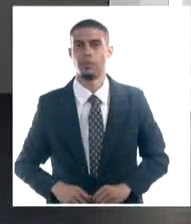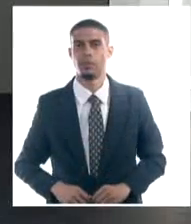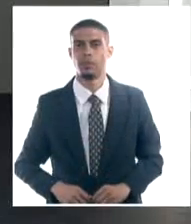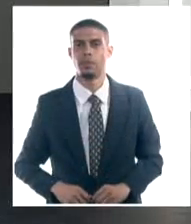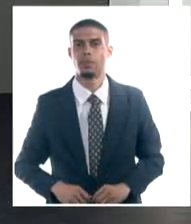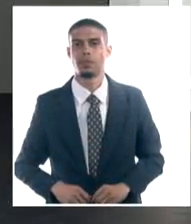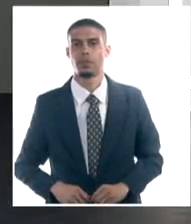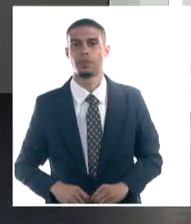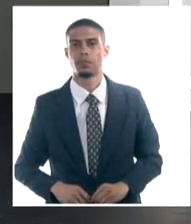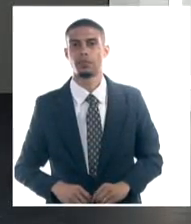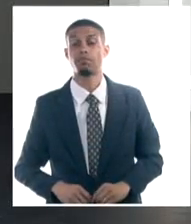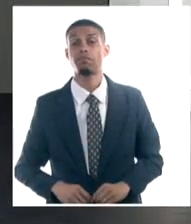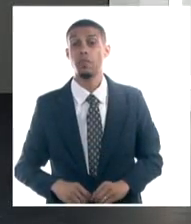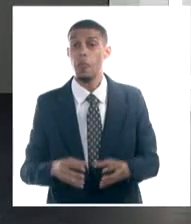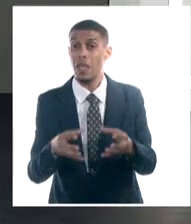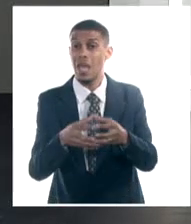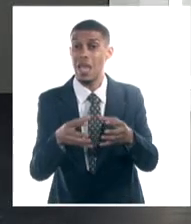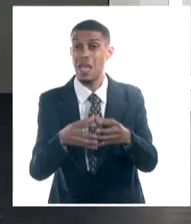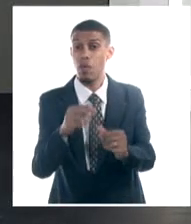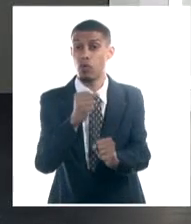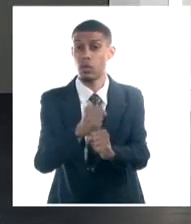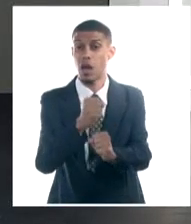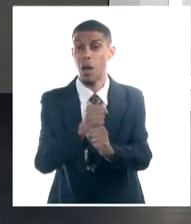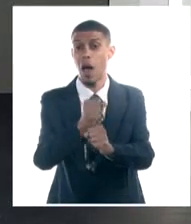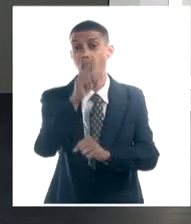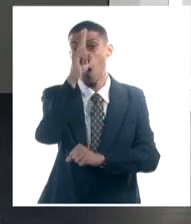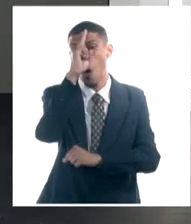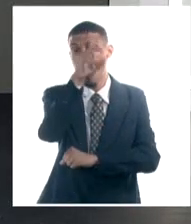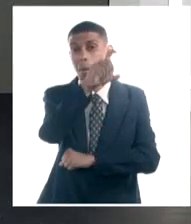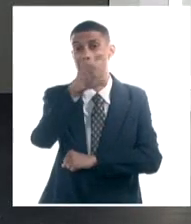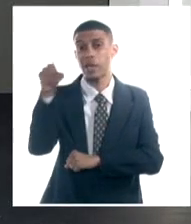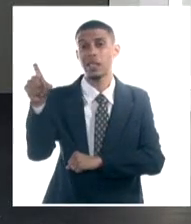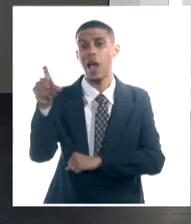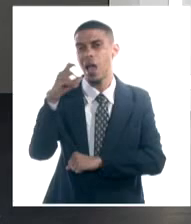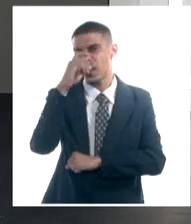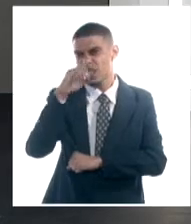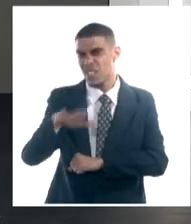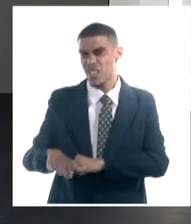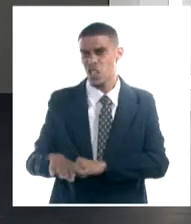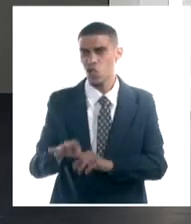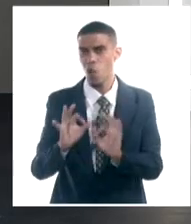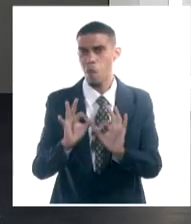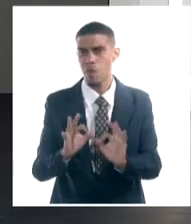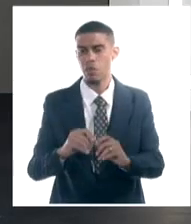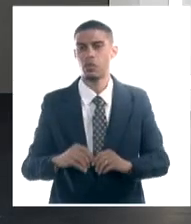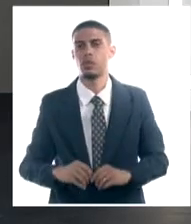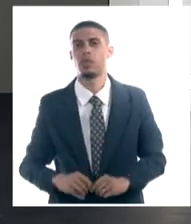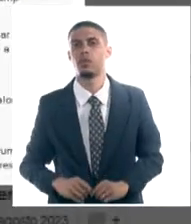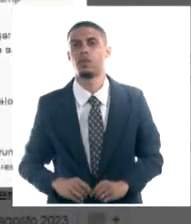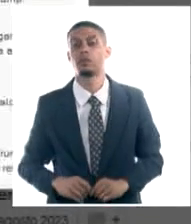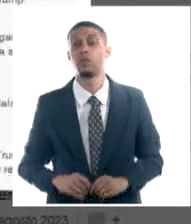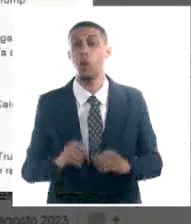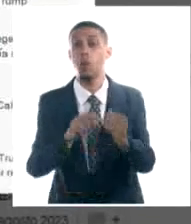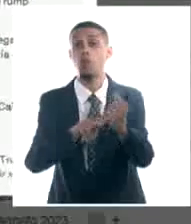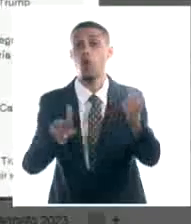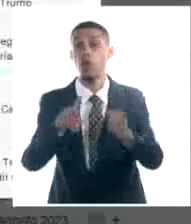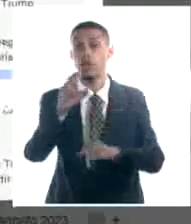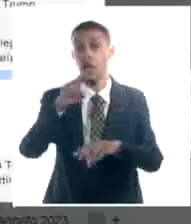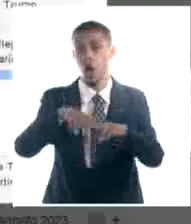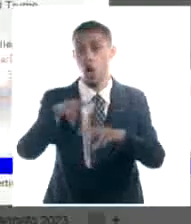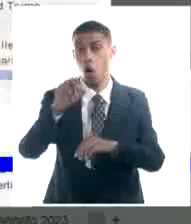Y un equipo multidisciplinario del Hospital Pediátrico Octavio de la Concepción de la Pedraja, en la provincia de Holguín,